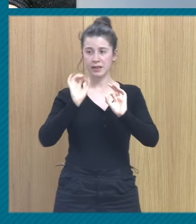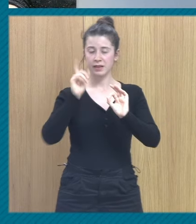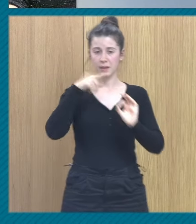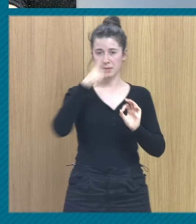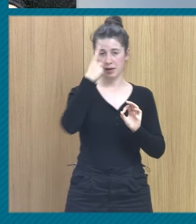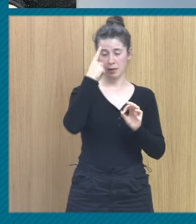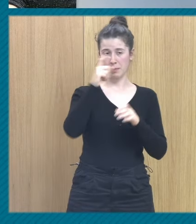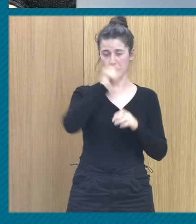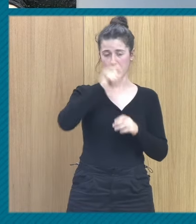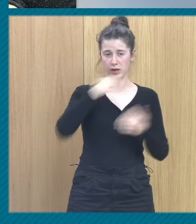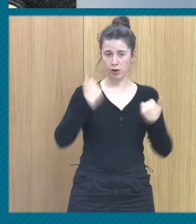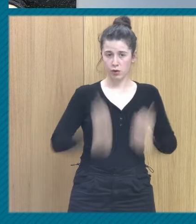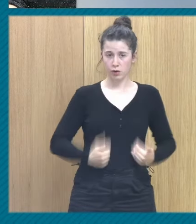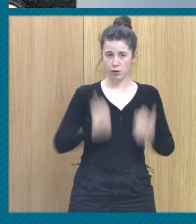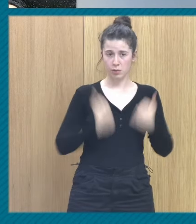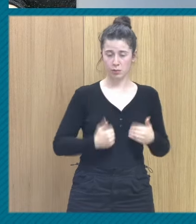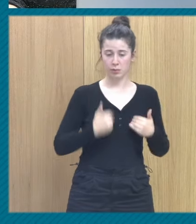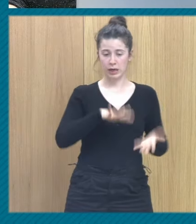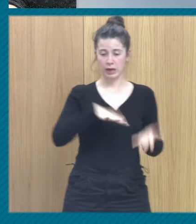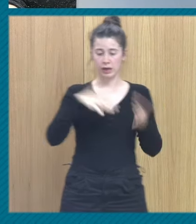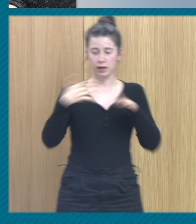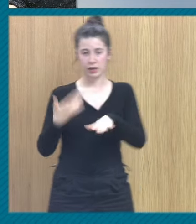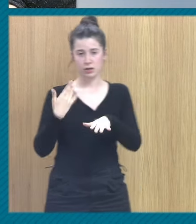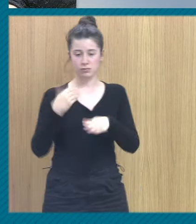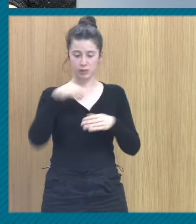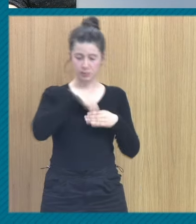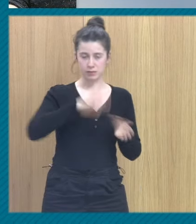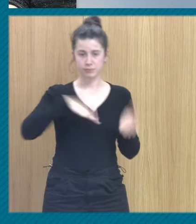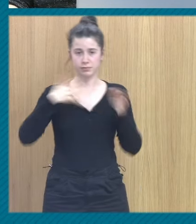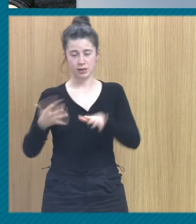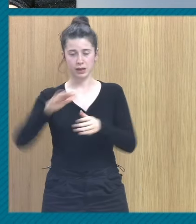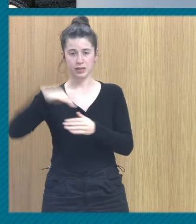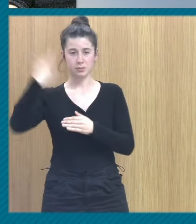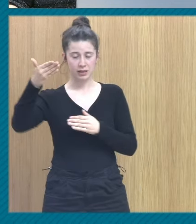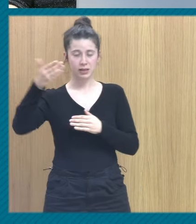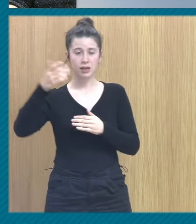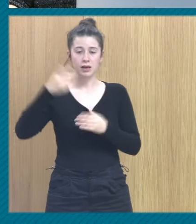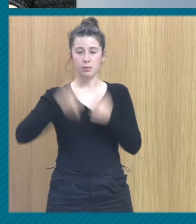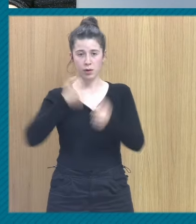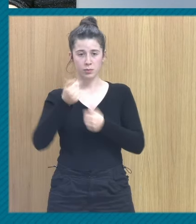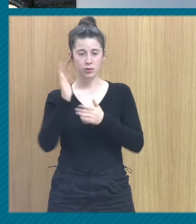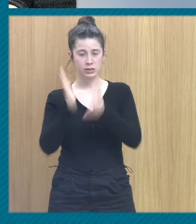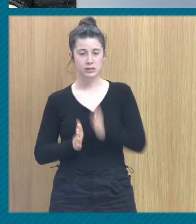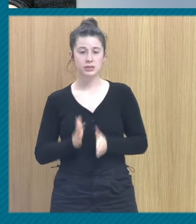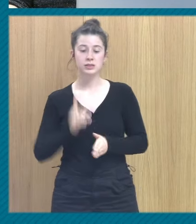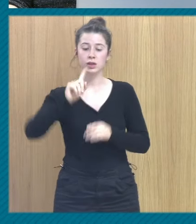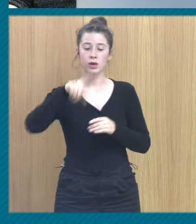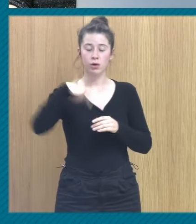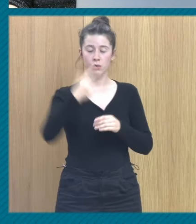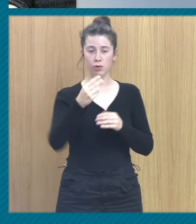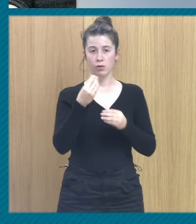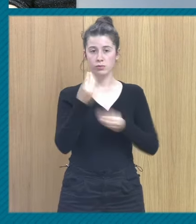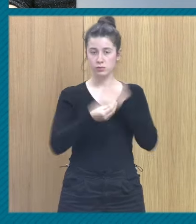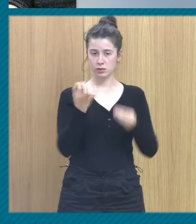pasar la memoria implícita a memoria explícita hay que trabajar la memoria corporal poco a poco y luego hay que construir una cosa que se